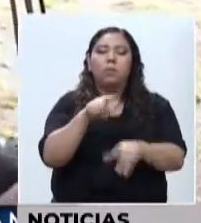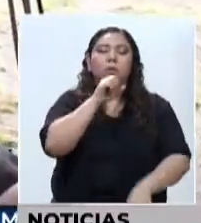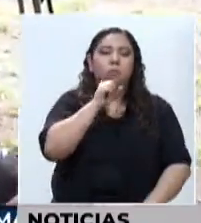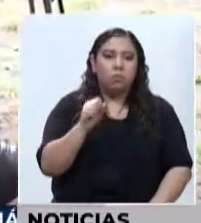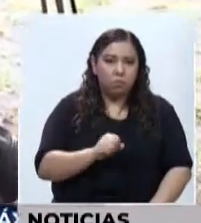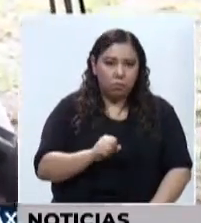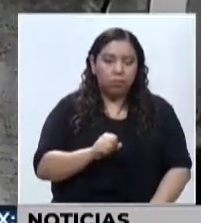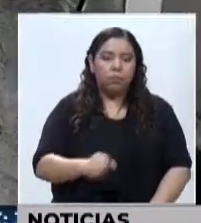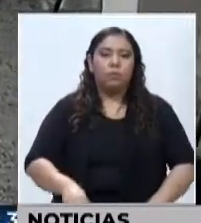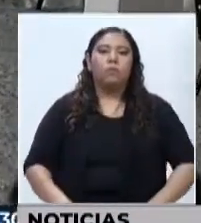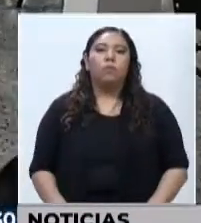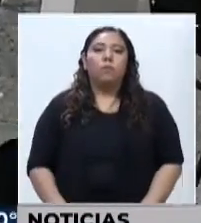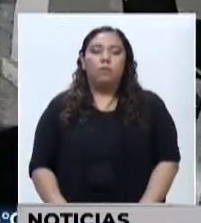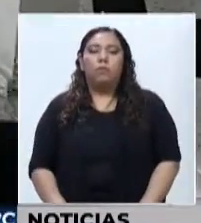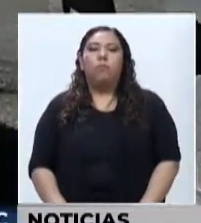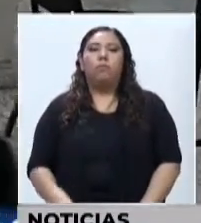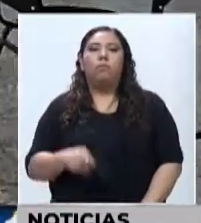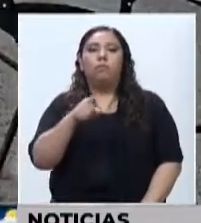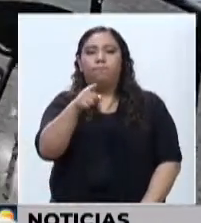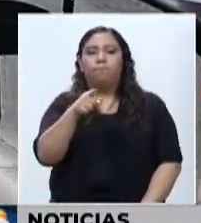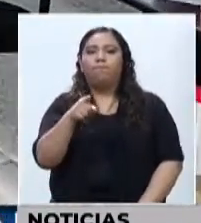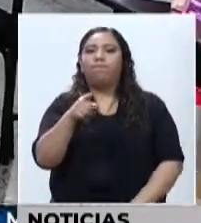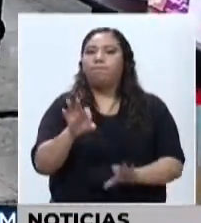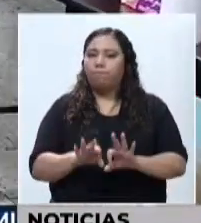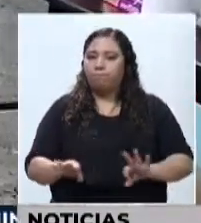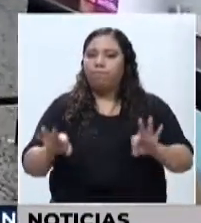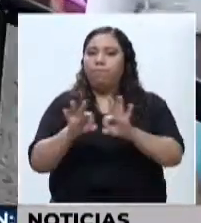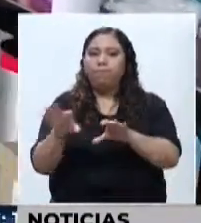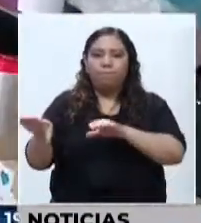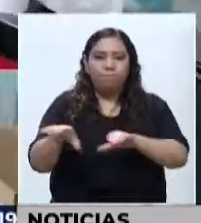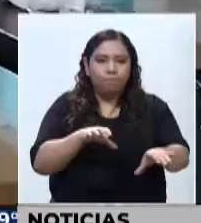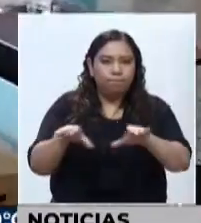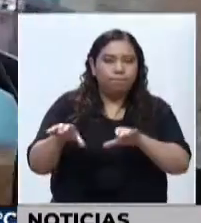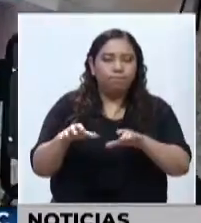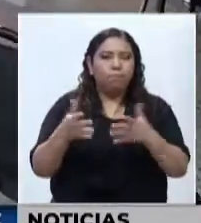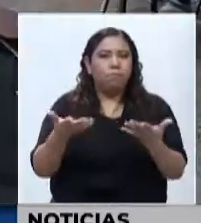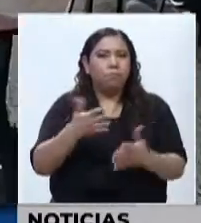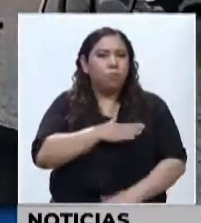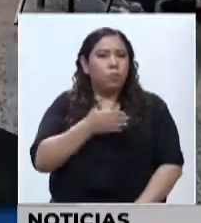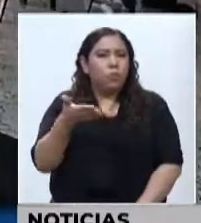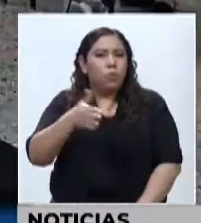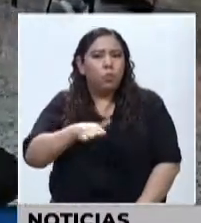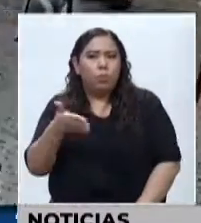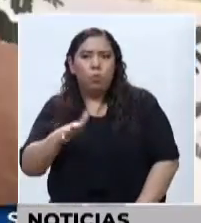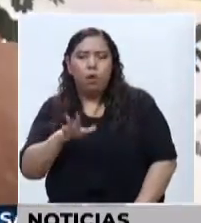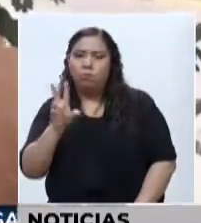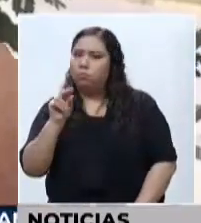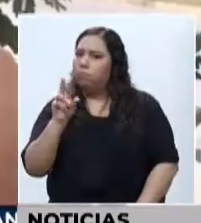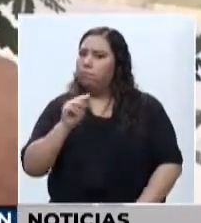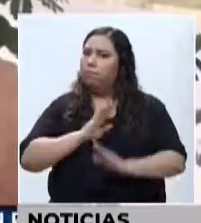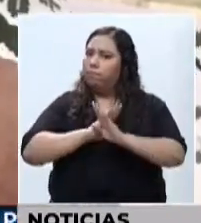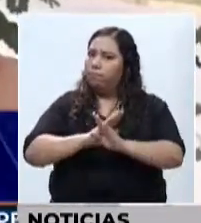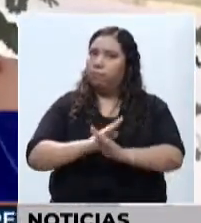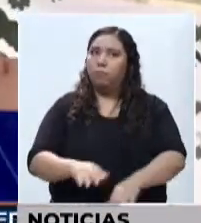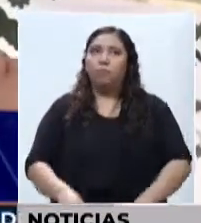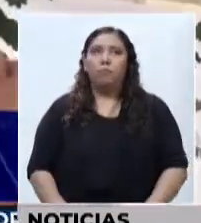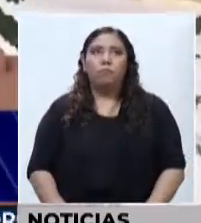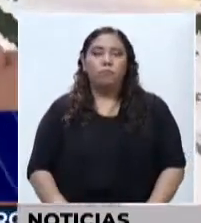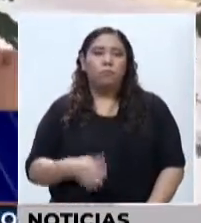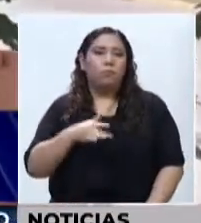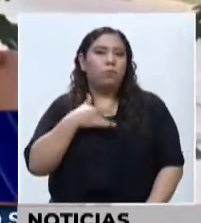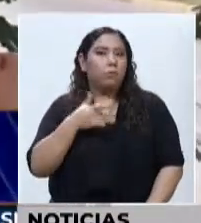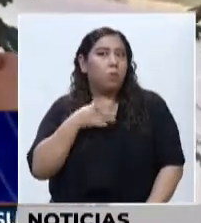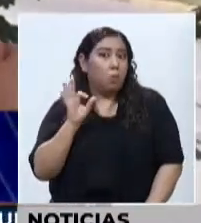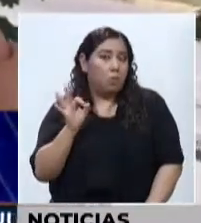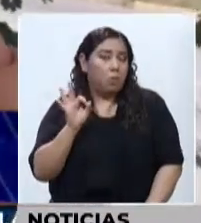vacuna contra la COVID-19. Estas acciones son muy importantes, así se evita que haya más muertes en la población hondurea. bien, porque por lo menos ya